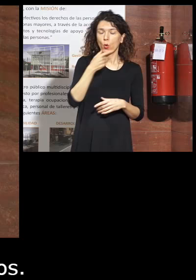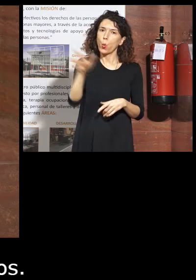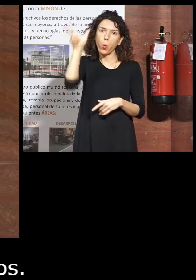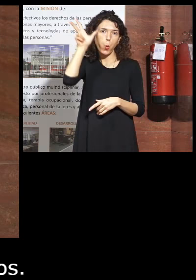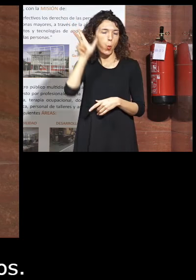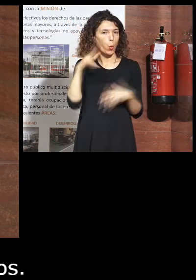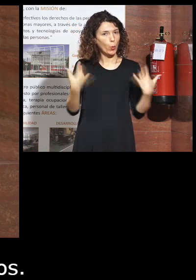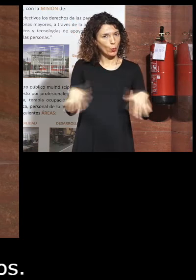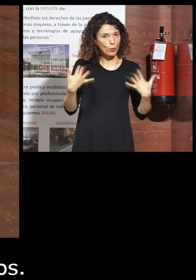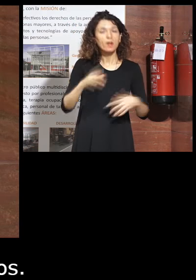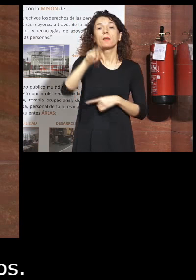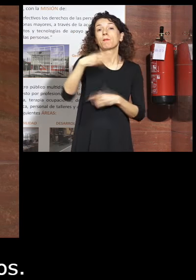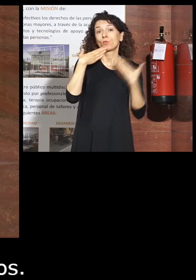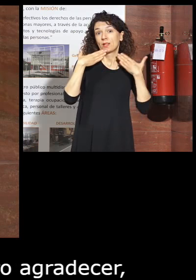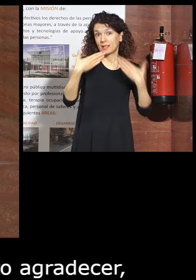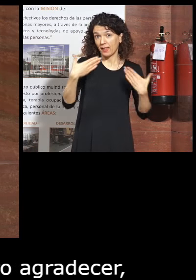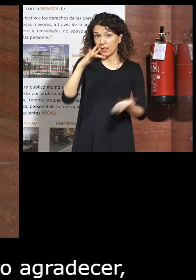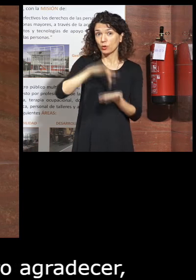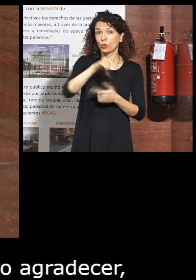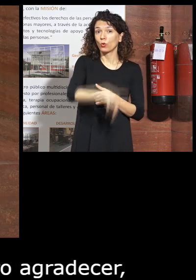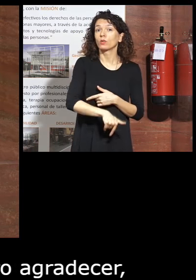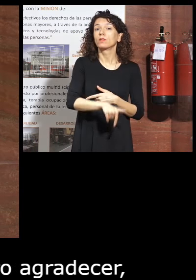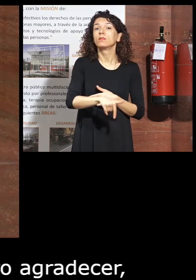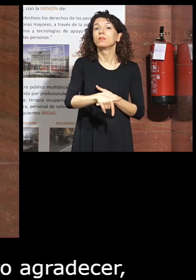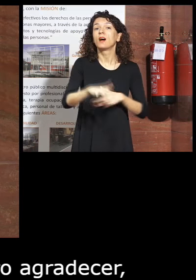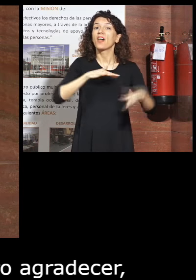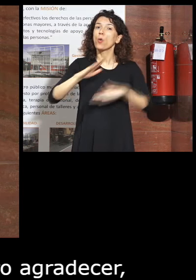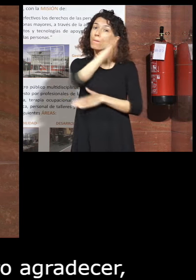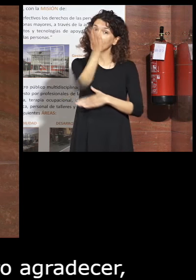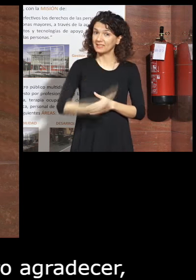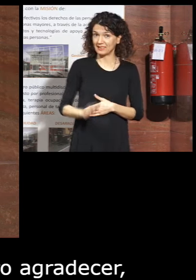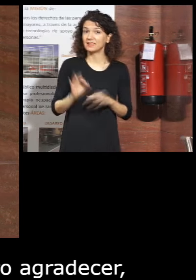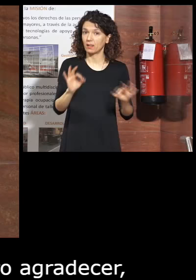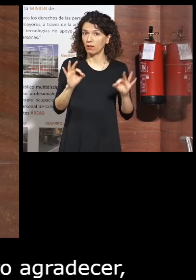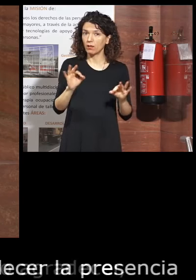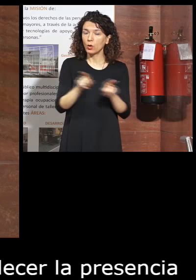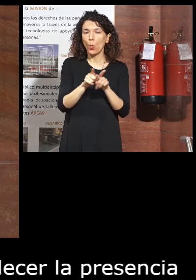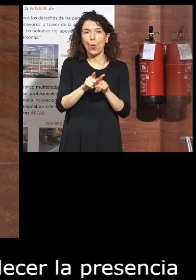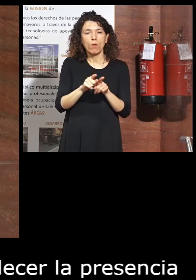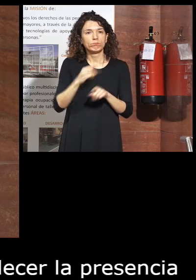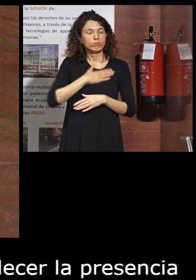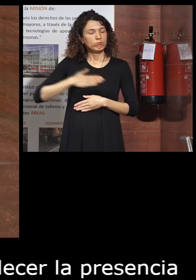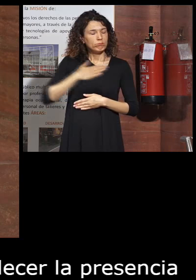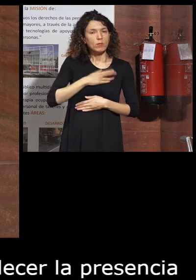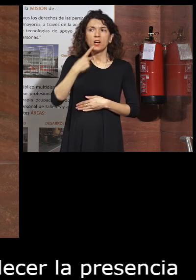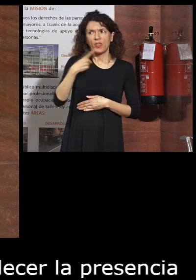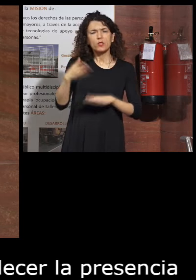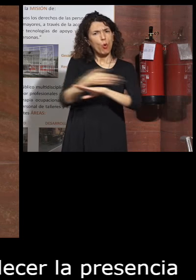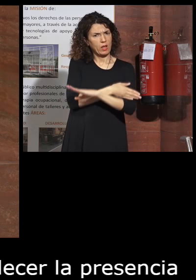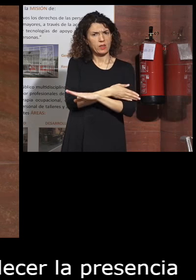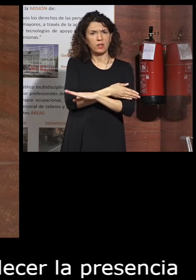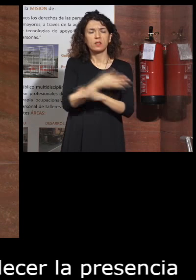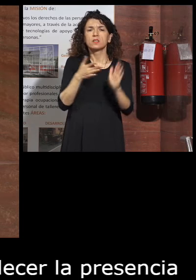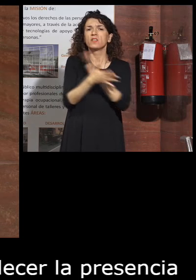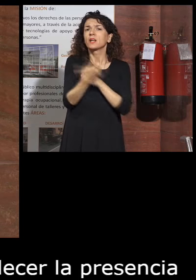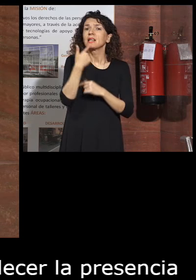de contacto con él, y agradecer también la presencia de delegación brasileña. Es un placer, se lo ha dicho a la entrada. Esto no